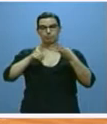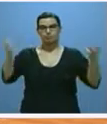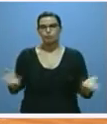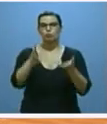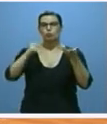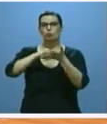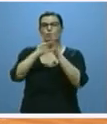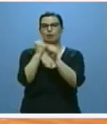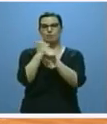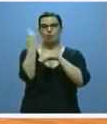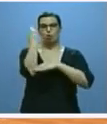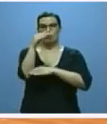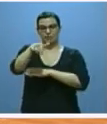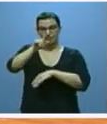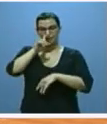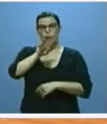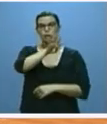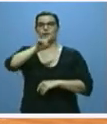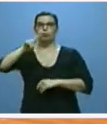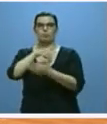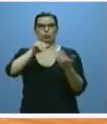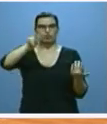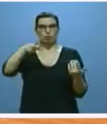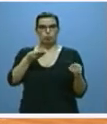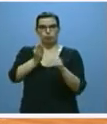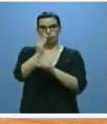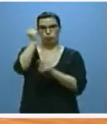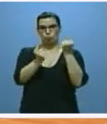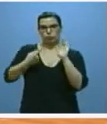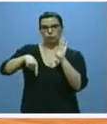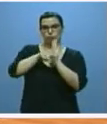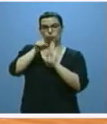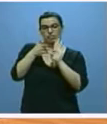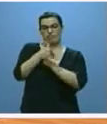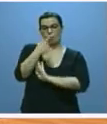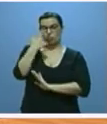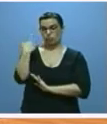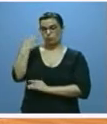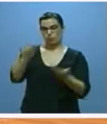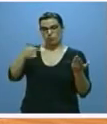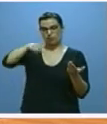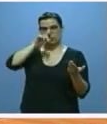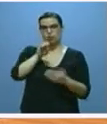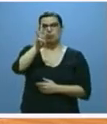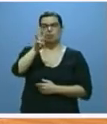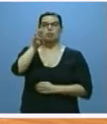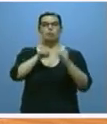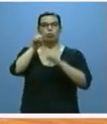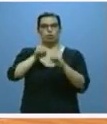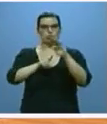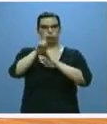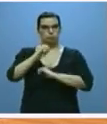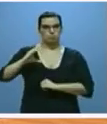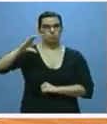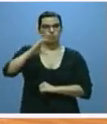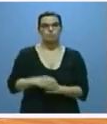que en 2017 cuenta con 41 millones de euros y crece un 13% respecto del anterior. Establece un completo